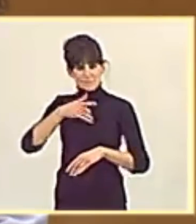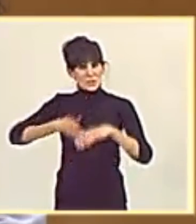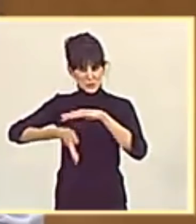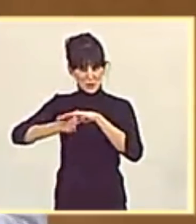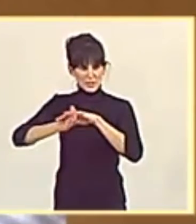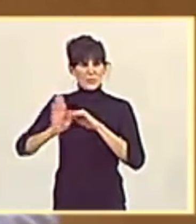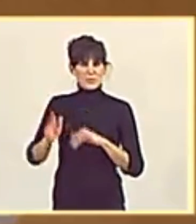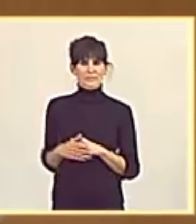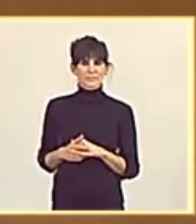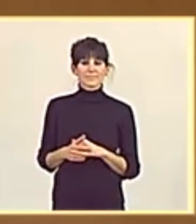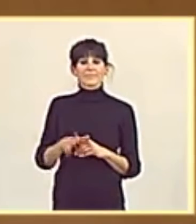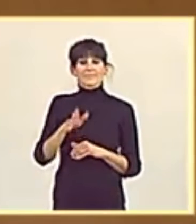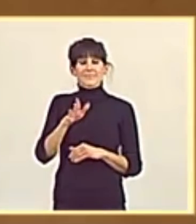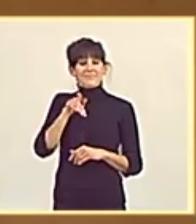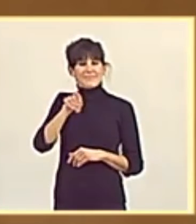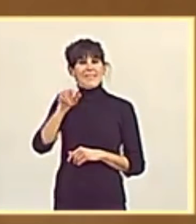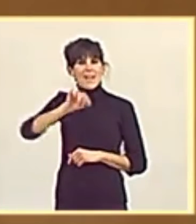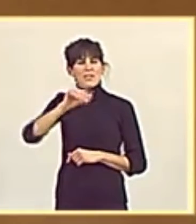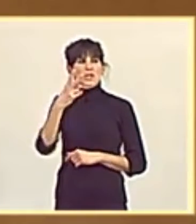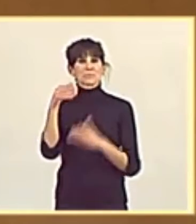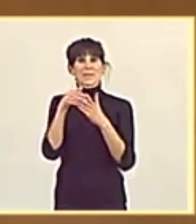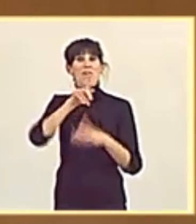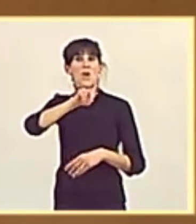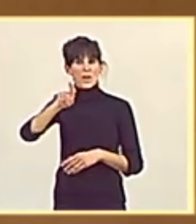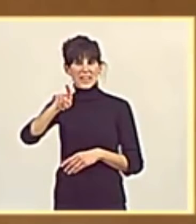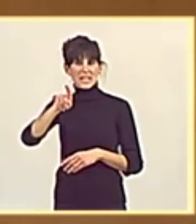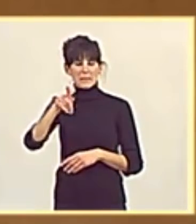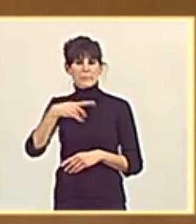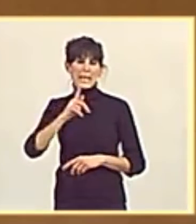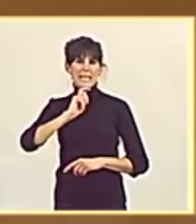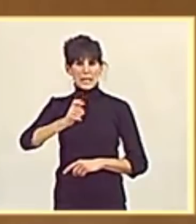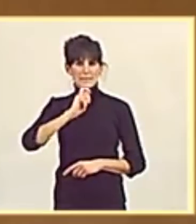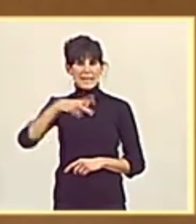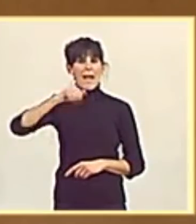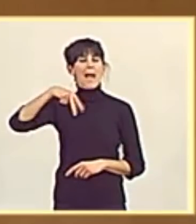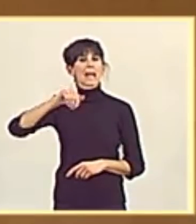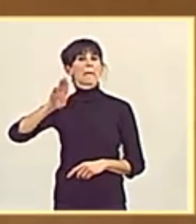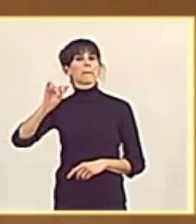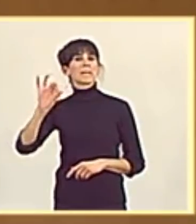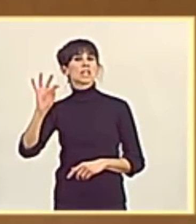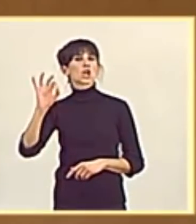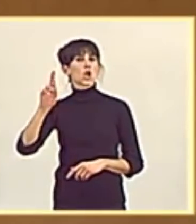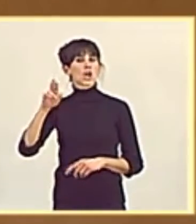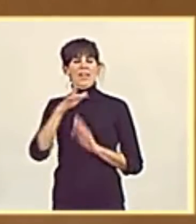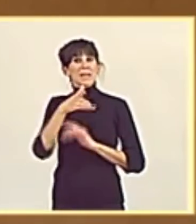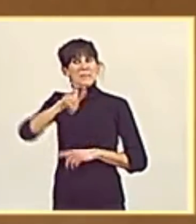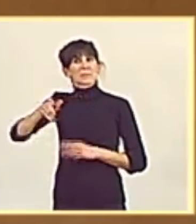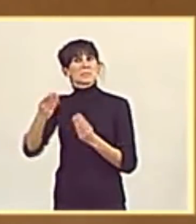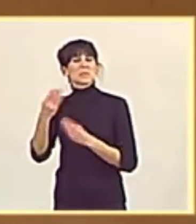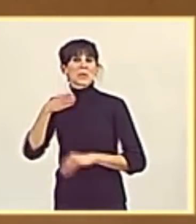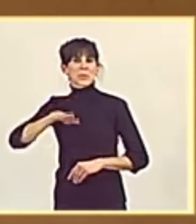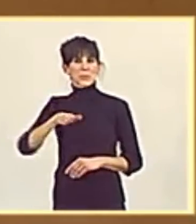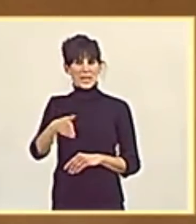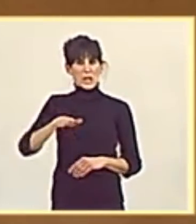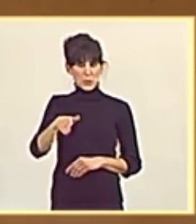Continúo. Usted en el año 2011, entrevista con Ana Pastor, dijo hay mucha gente en Bildu que ha